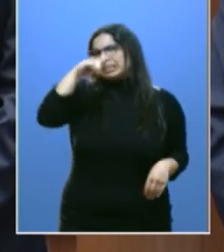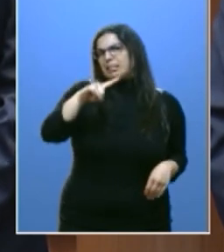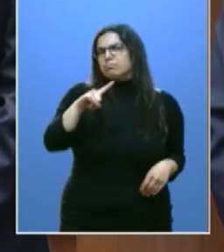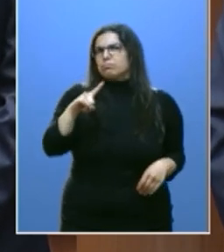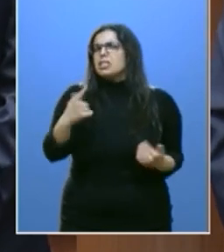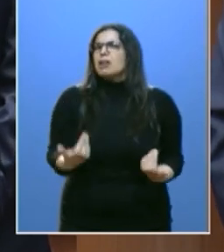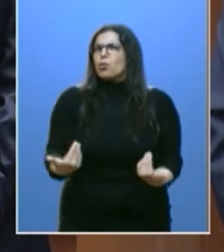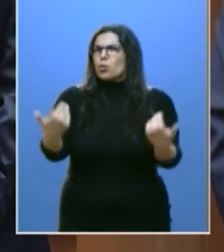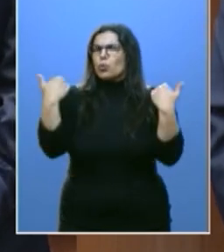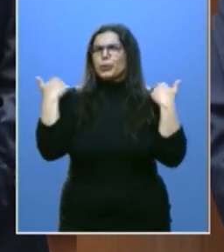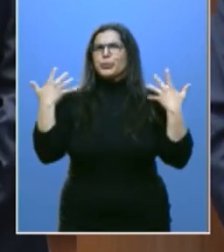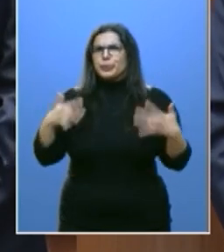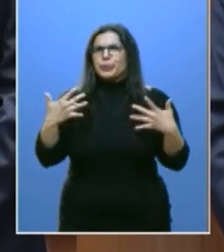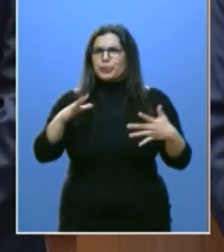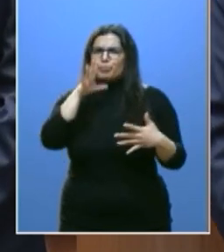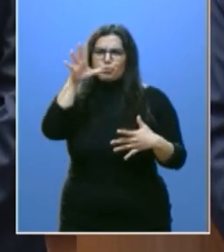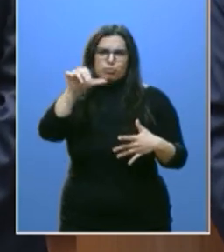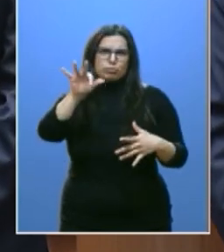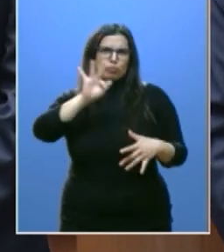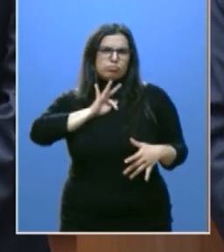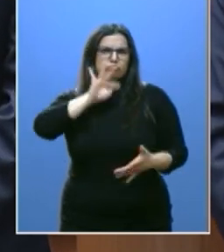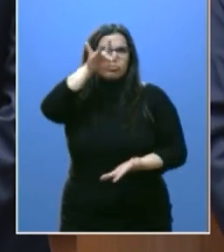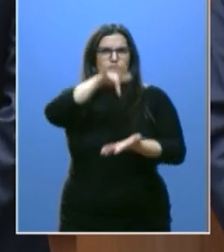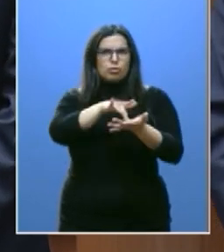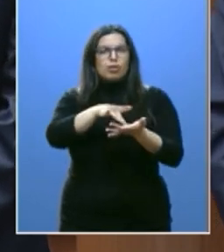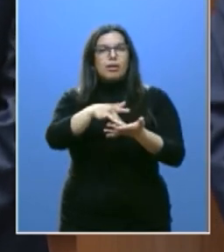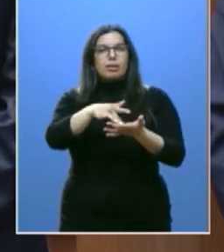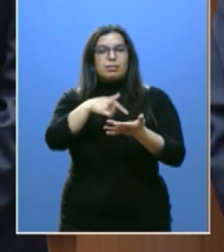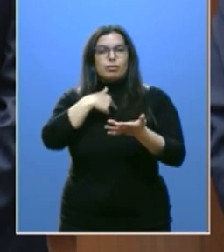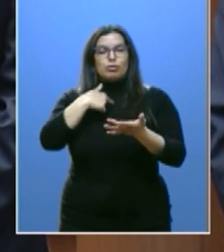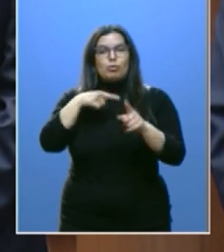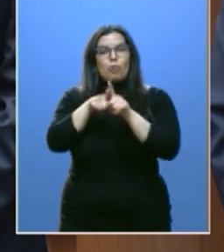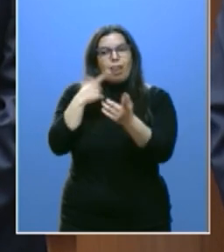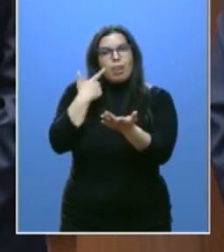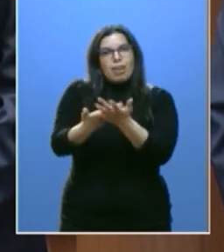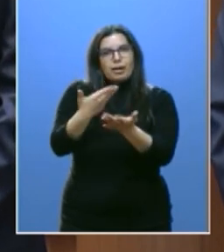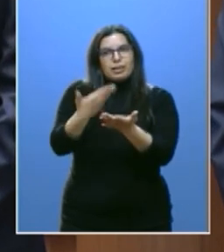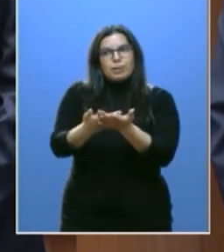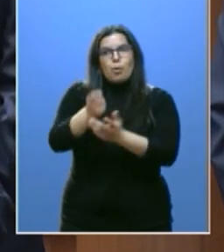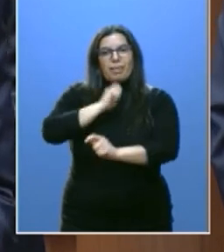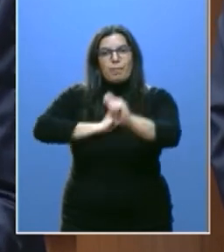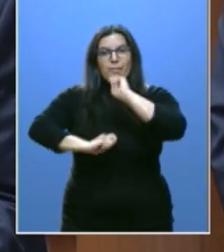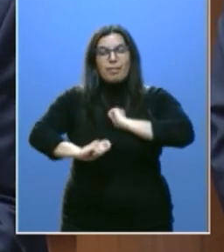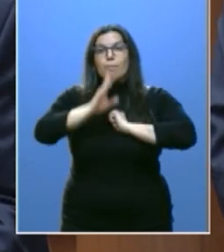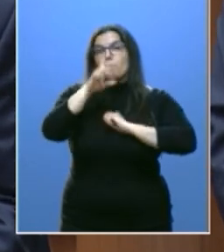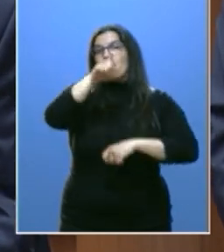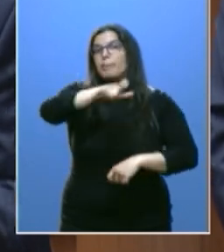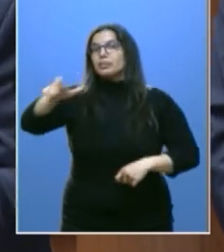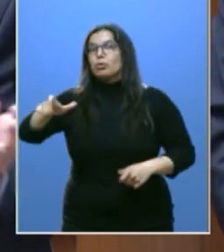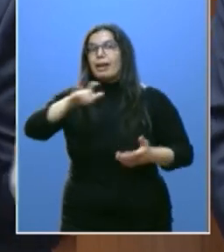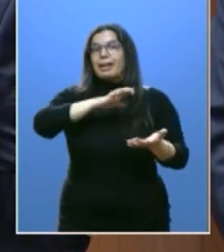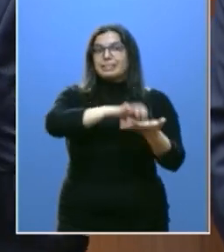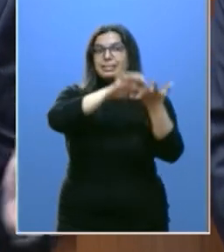responsabilidad que me corresponde como depositario de la legitimidad conferida por los castellanos y leoneses